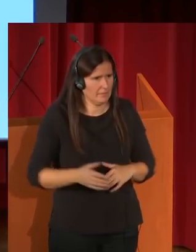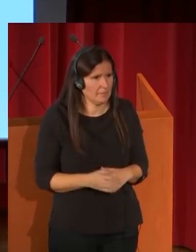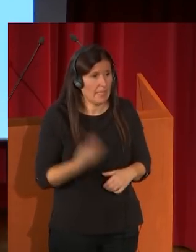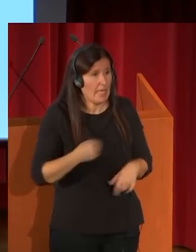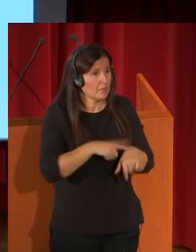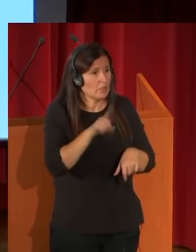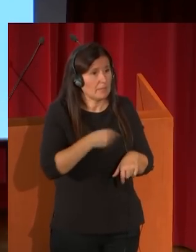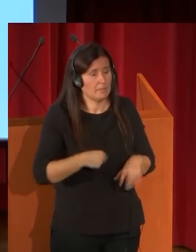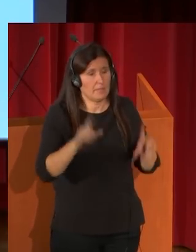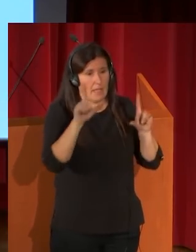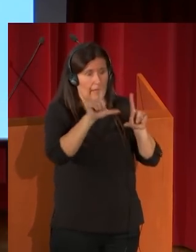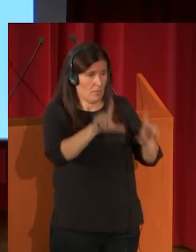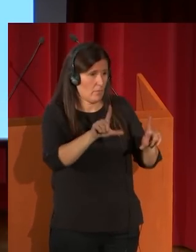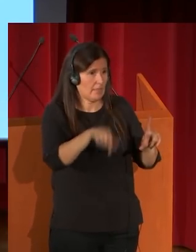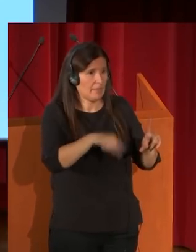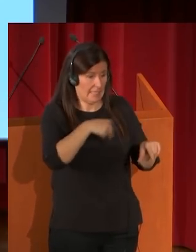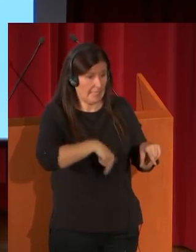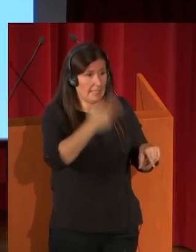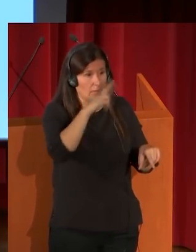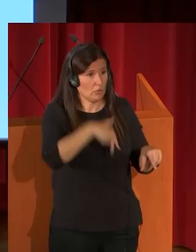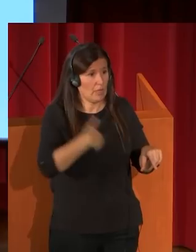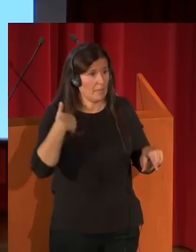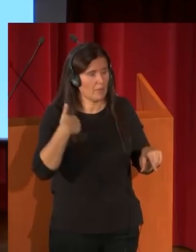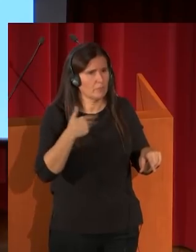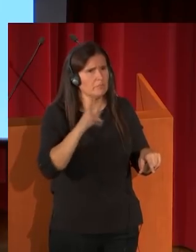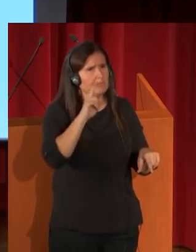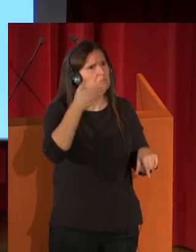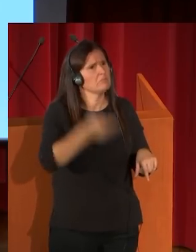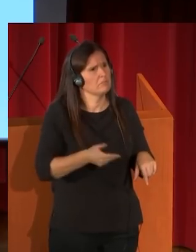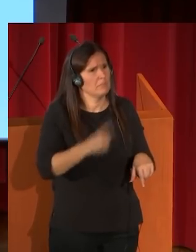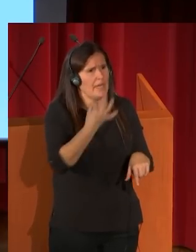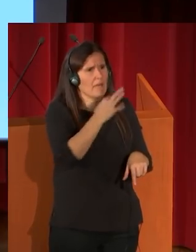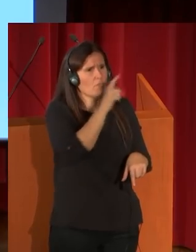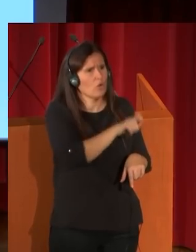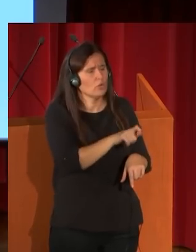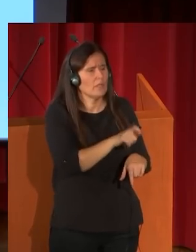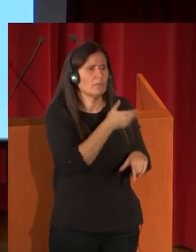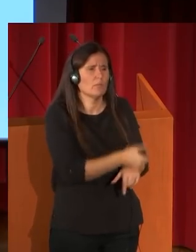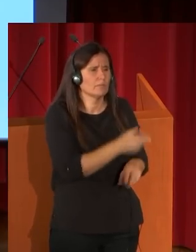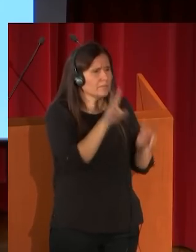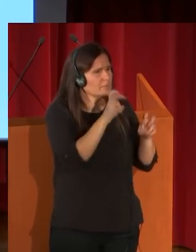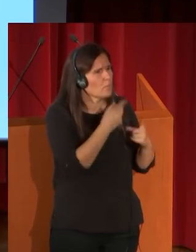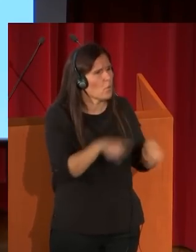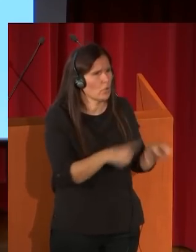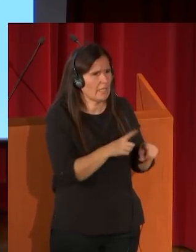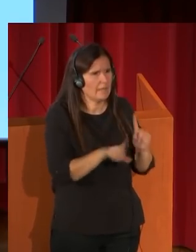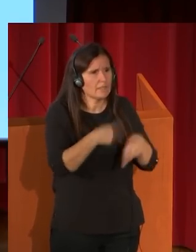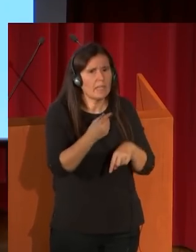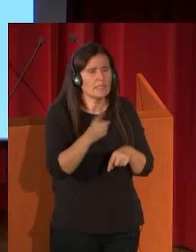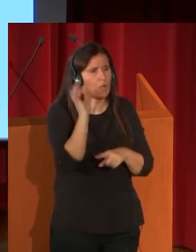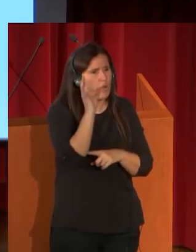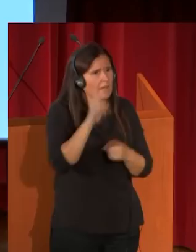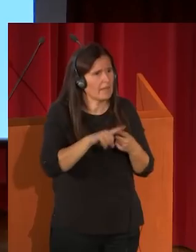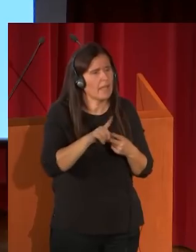tiempo, esta obra del Prado también nos hace ver la importancia que para Fortuny tiene la música, tendremos una conciencia y un concierto